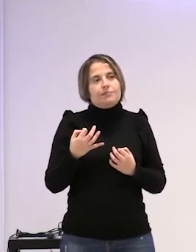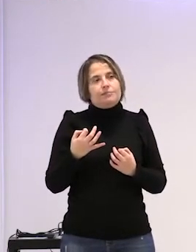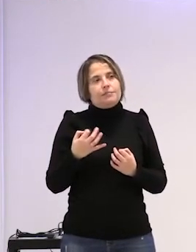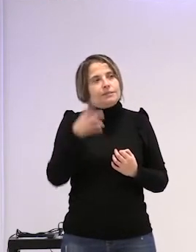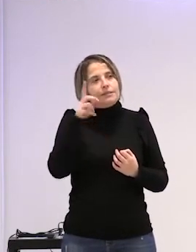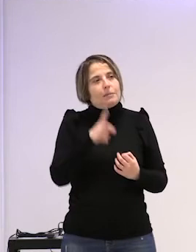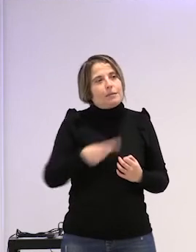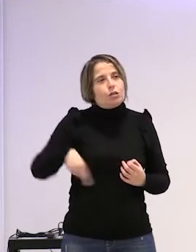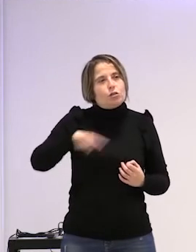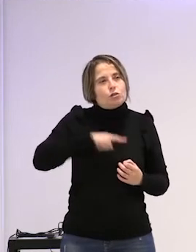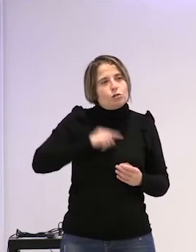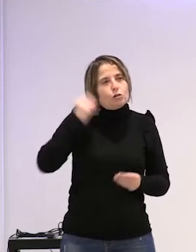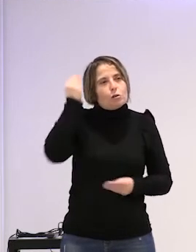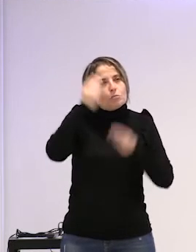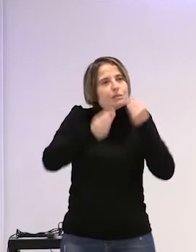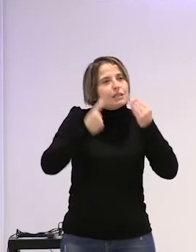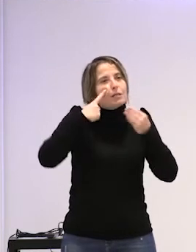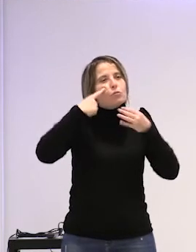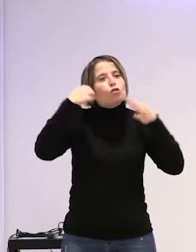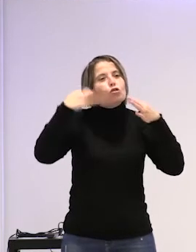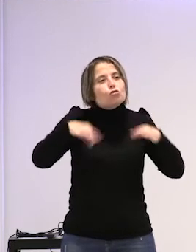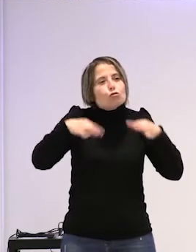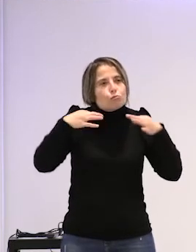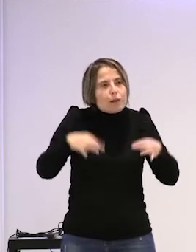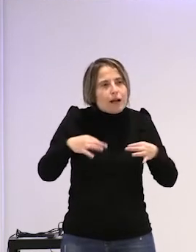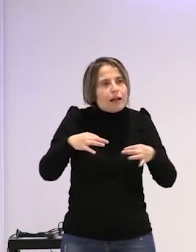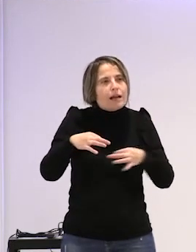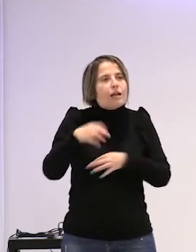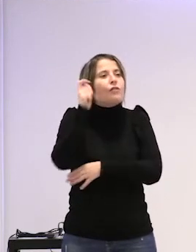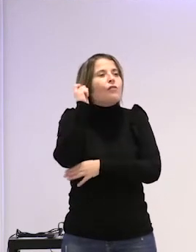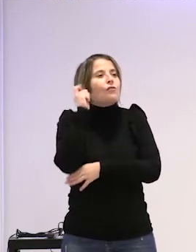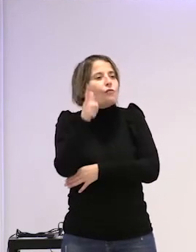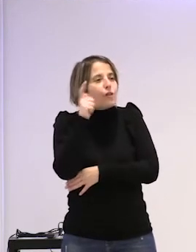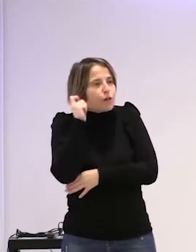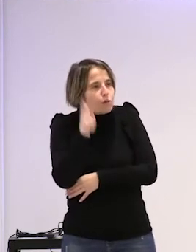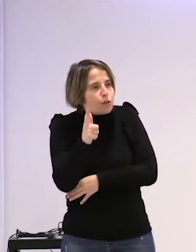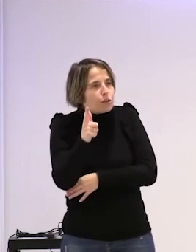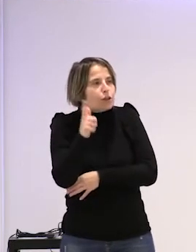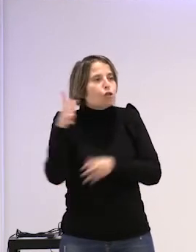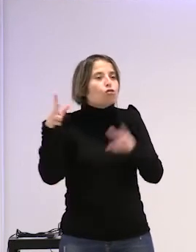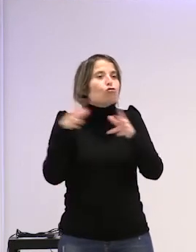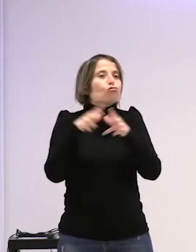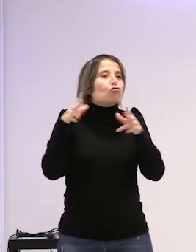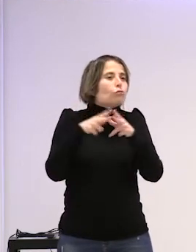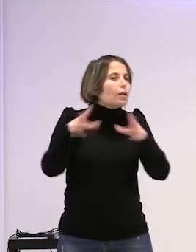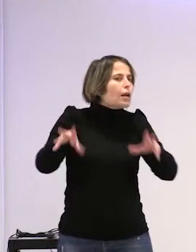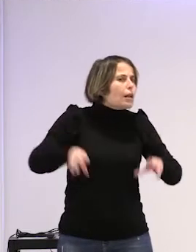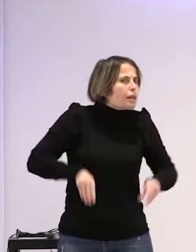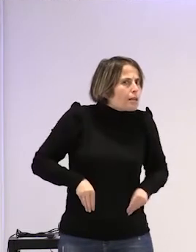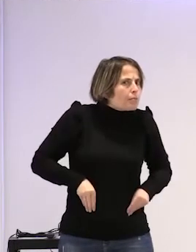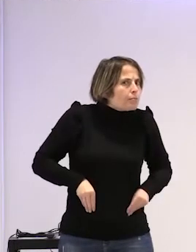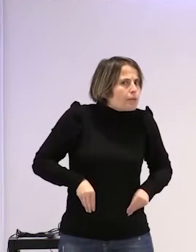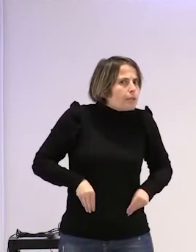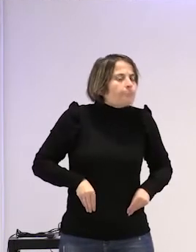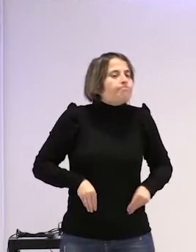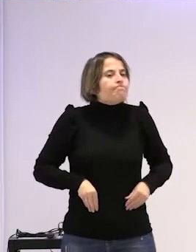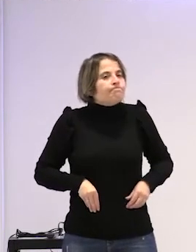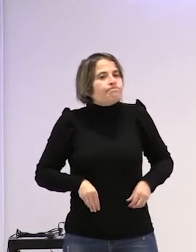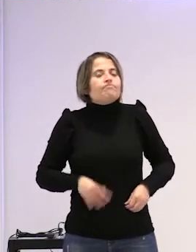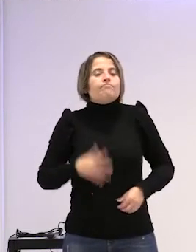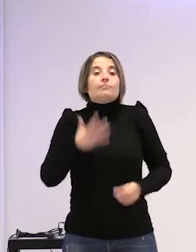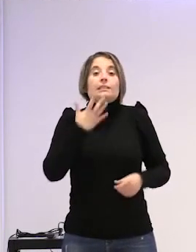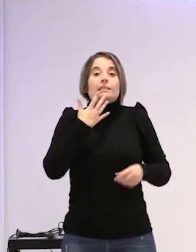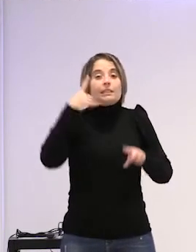podemos considerar lo normal, lo frecuente, lo aceptado socialmente y entonces si la